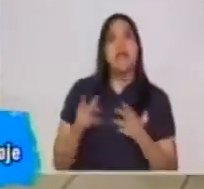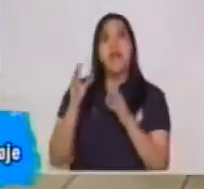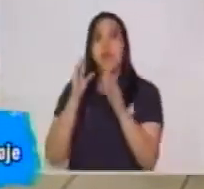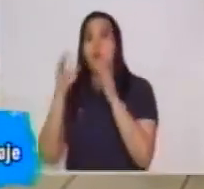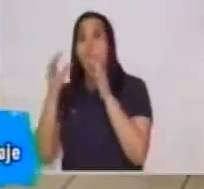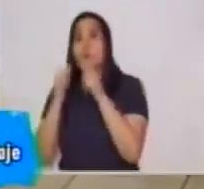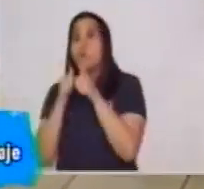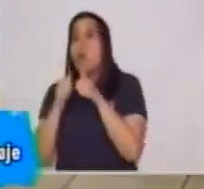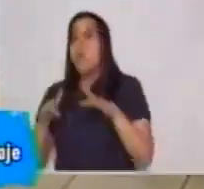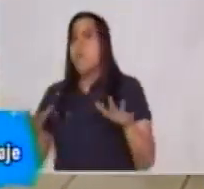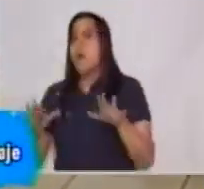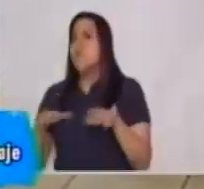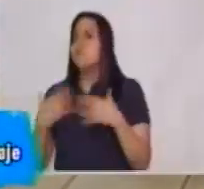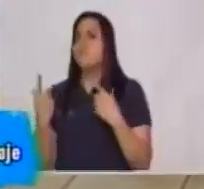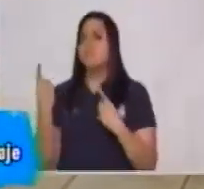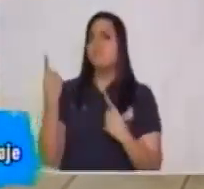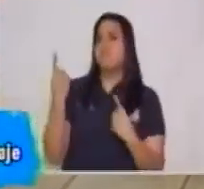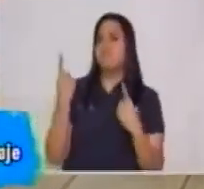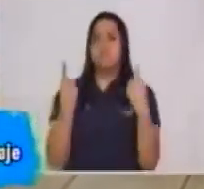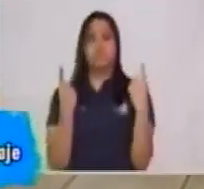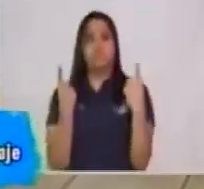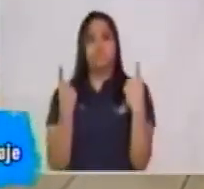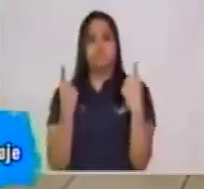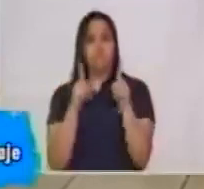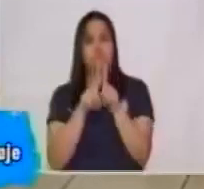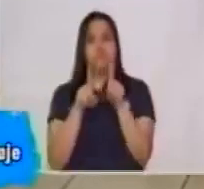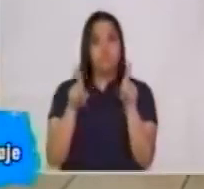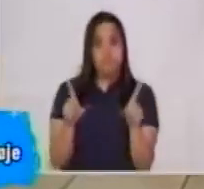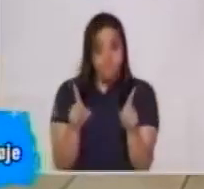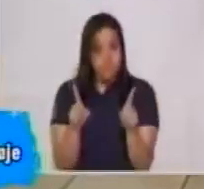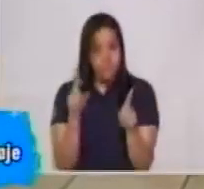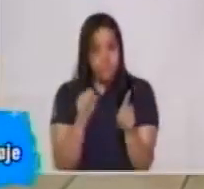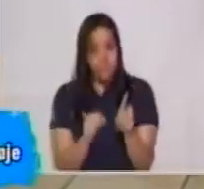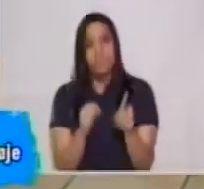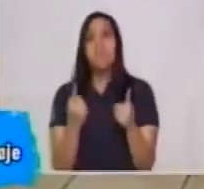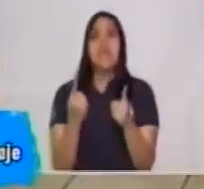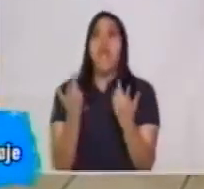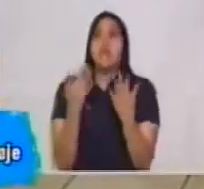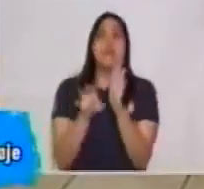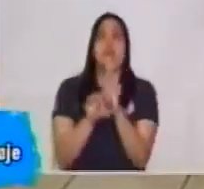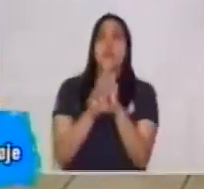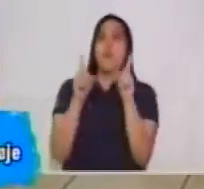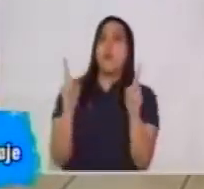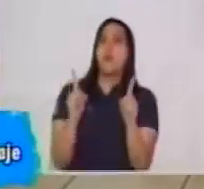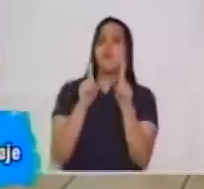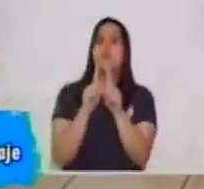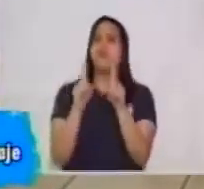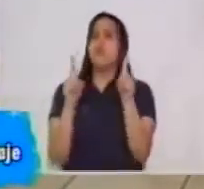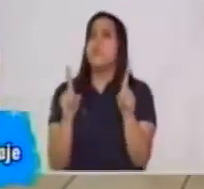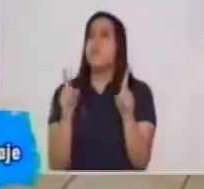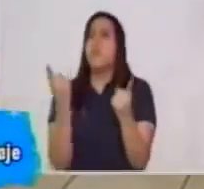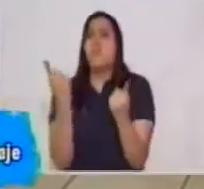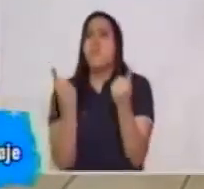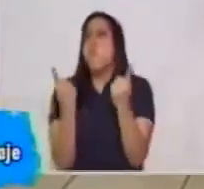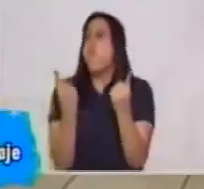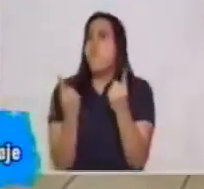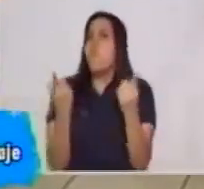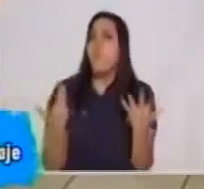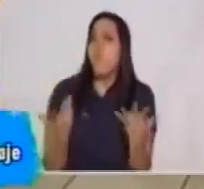animales? ¿Crees que hay una diferencia entre ambas? Y si hay una diferencia, ¿cuál crees tú que es esa diferencia?